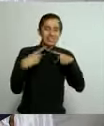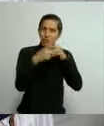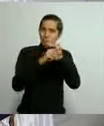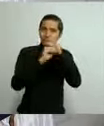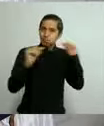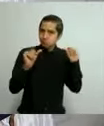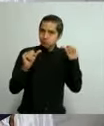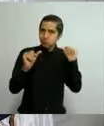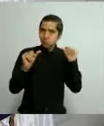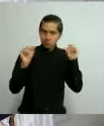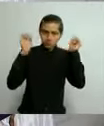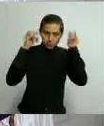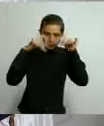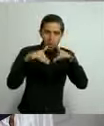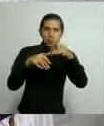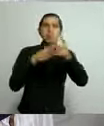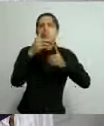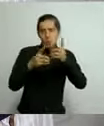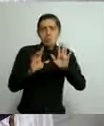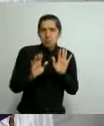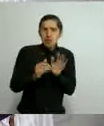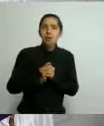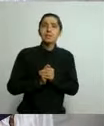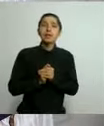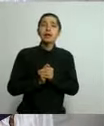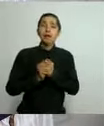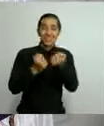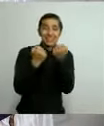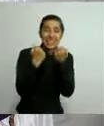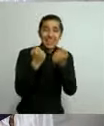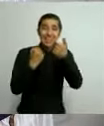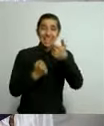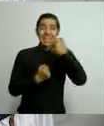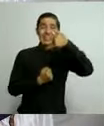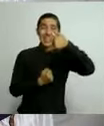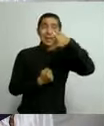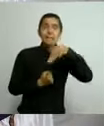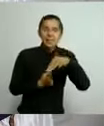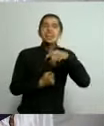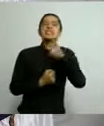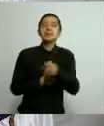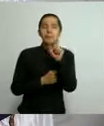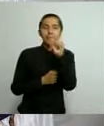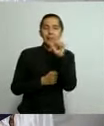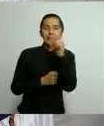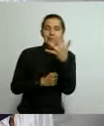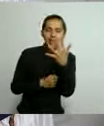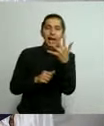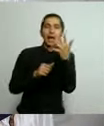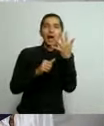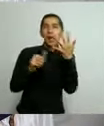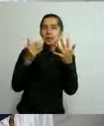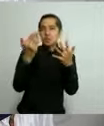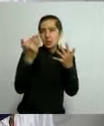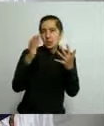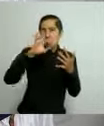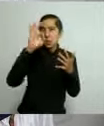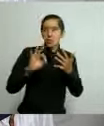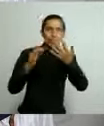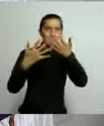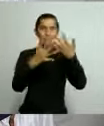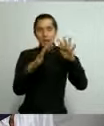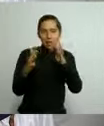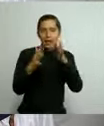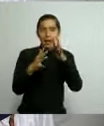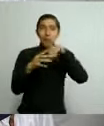Los gimnasios, de acuerdo a su tamaño, funcionarán del 25% al 50% de